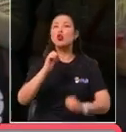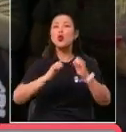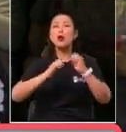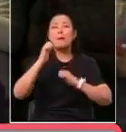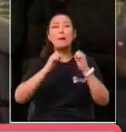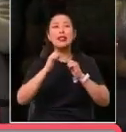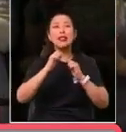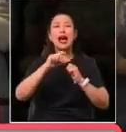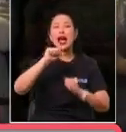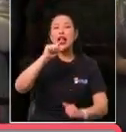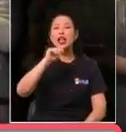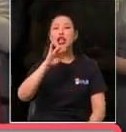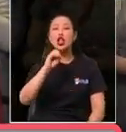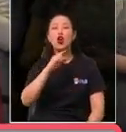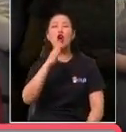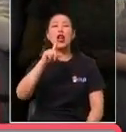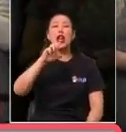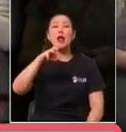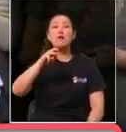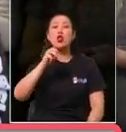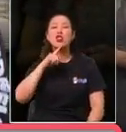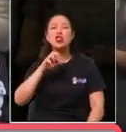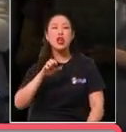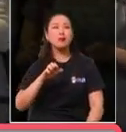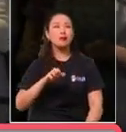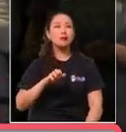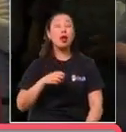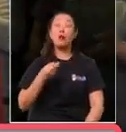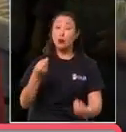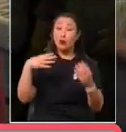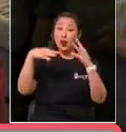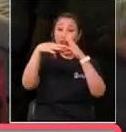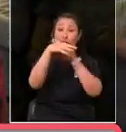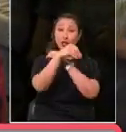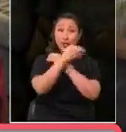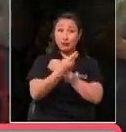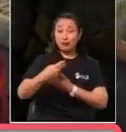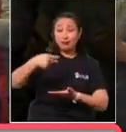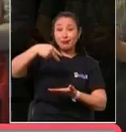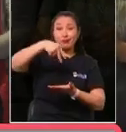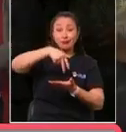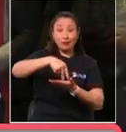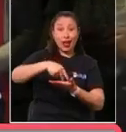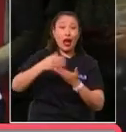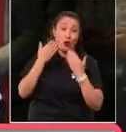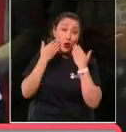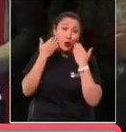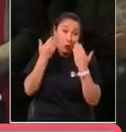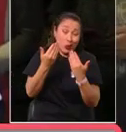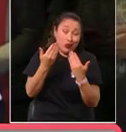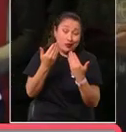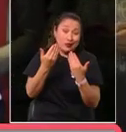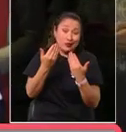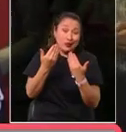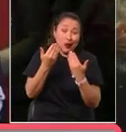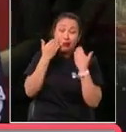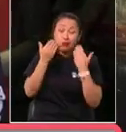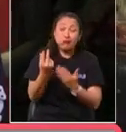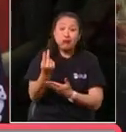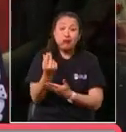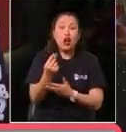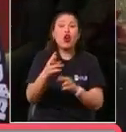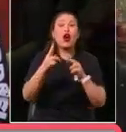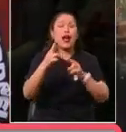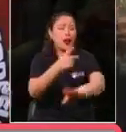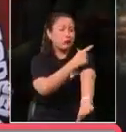cómo están. Muy buenas noches. Muy buenas noches. Estamos acá haciendo nuestro aporte y esperamos que todo Chile